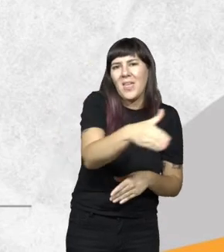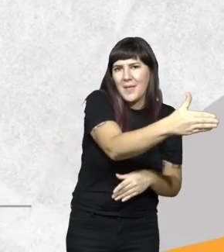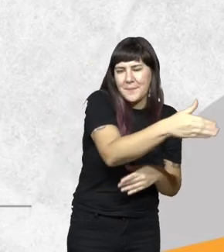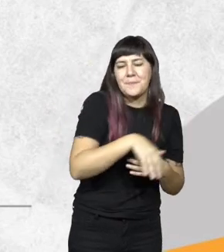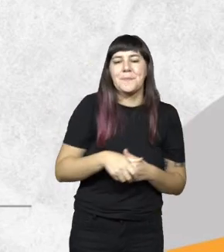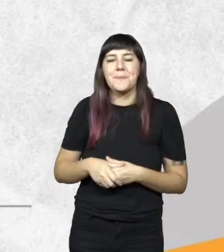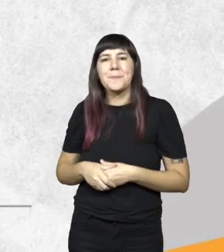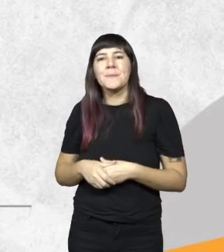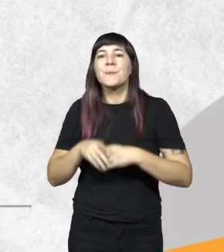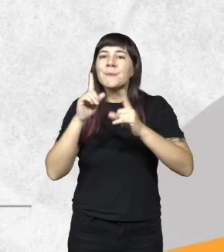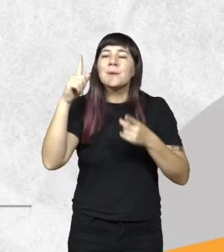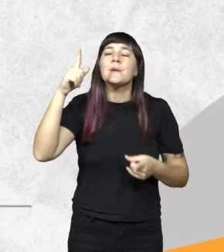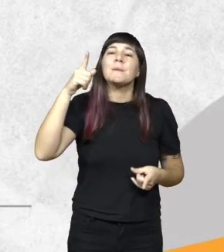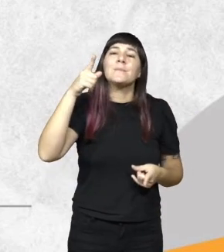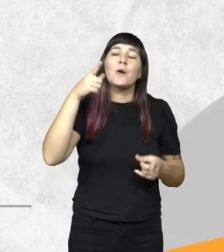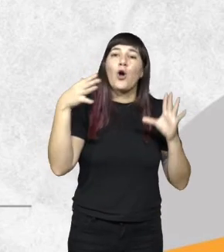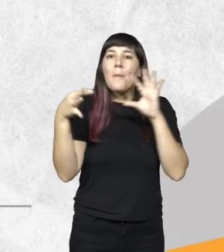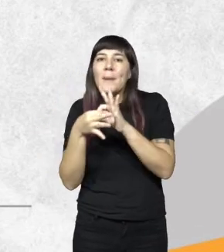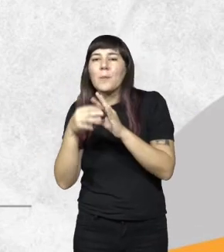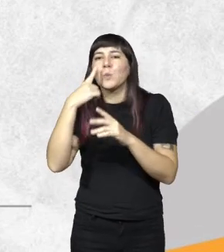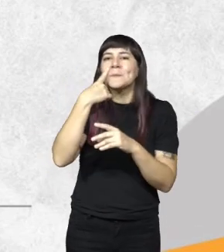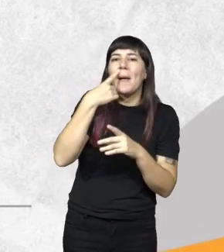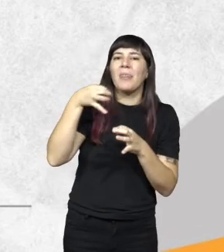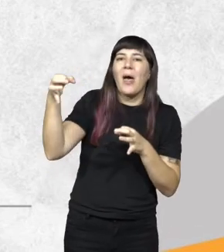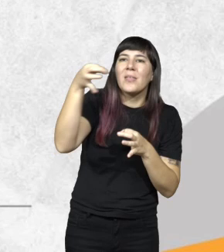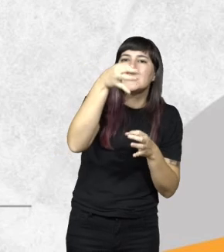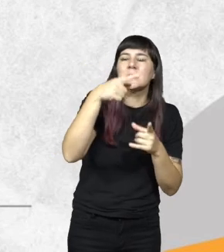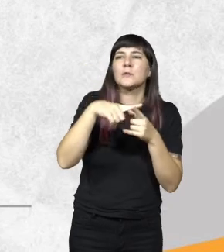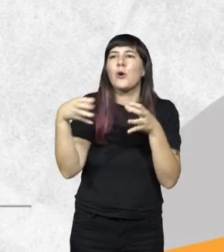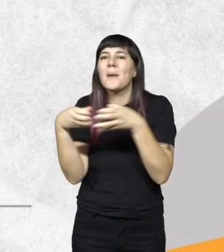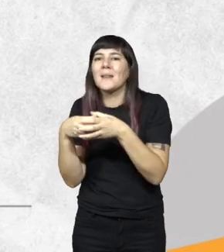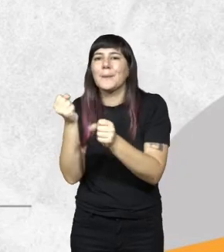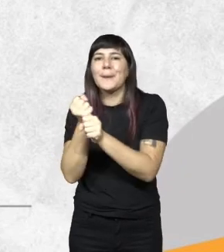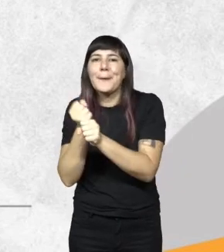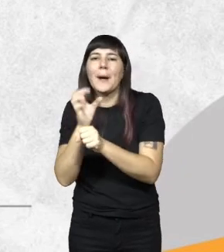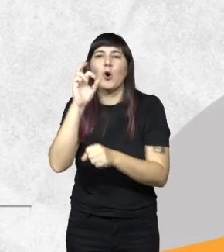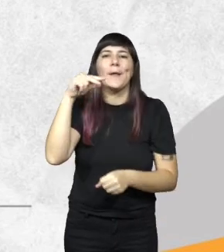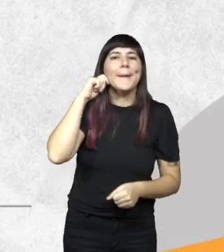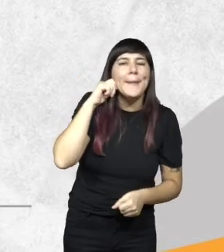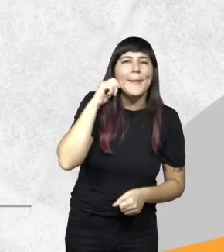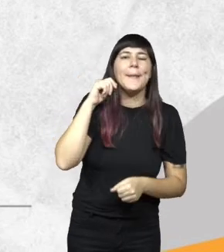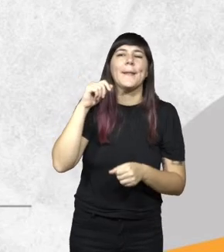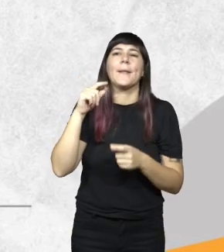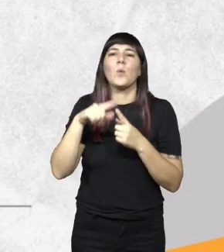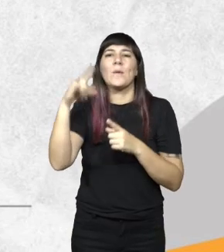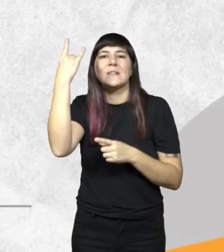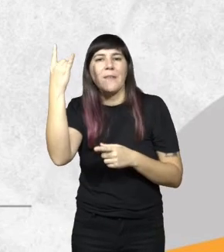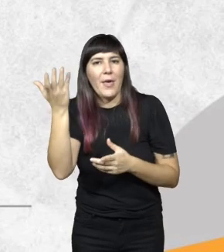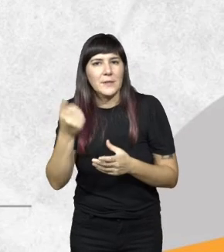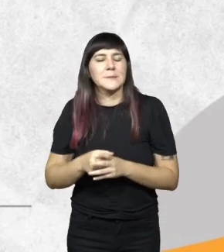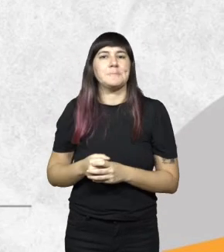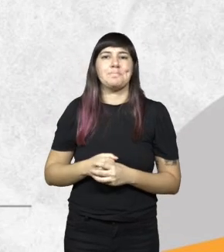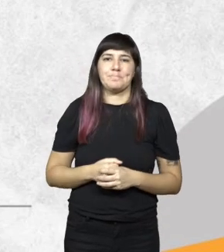convenios también con las municipalidades cooperativas de trabajo organismos no gubernamentales ONGs y universidades